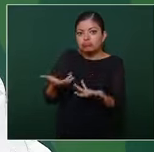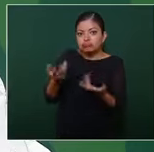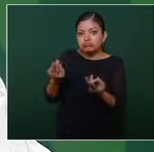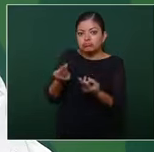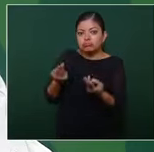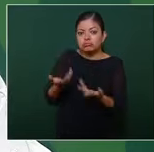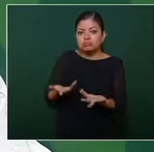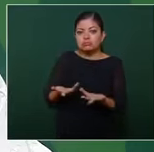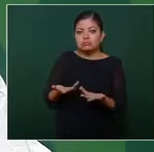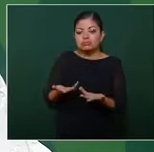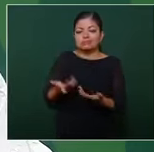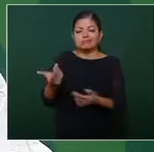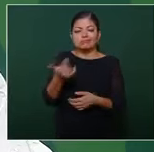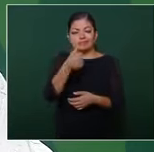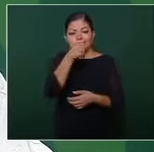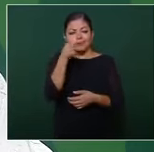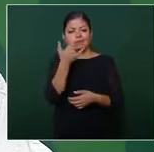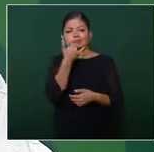ya no